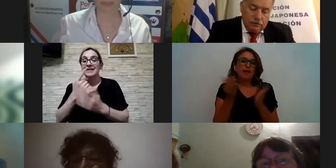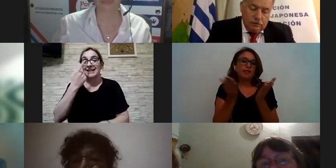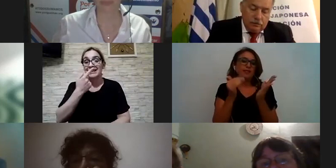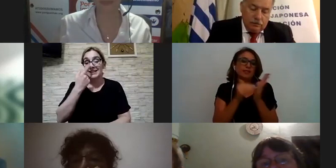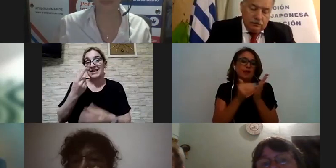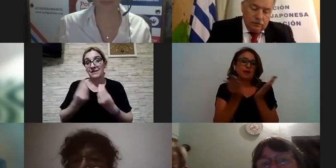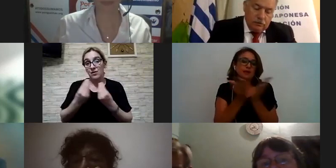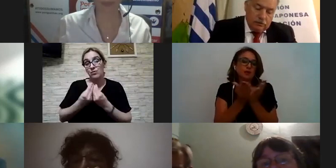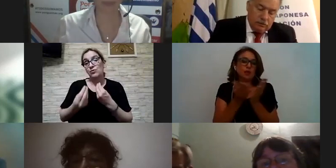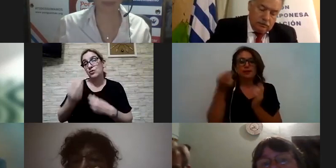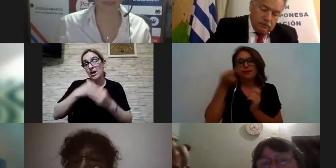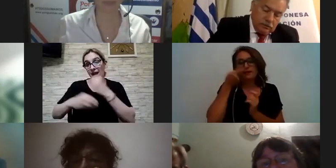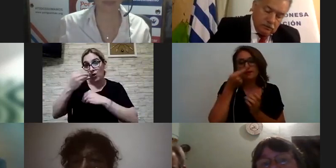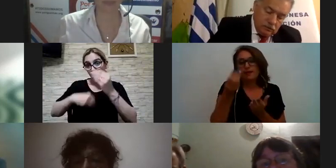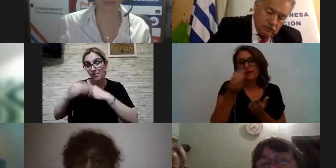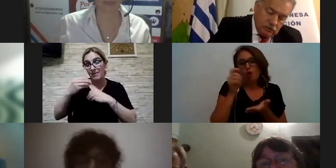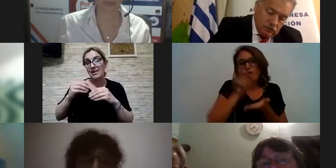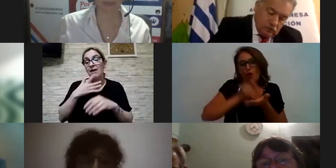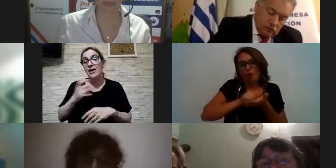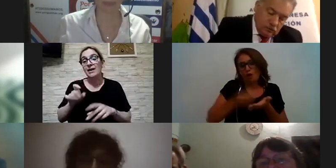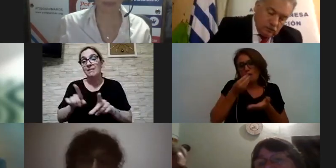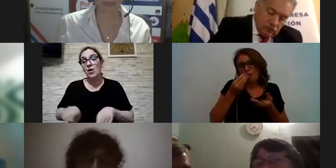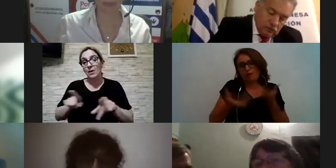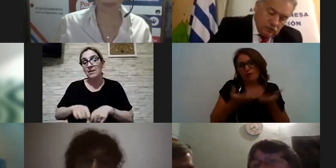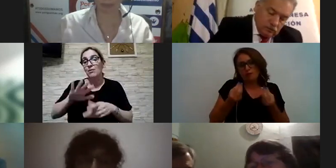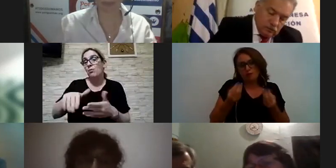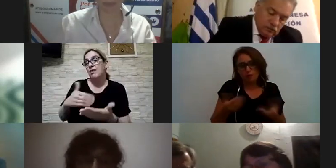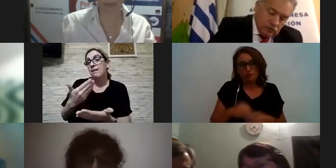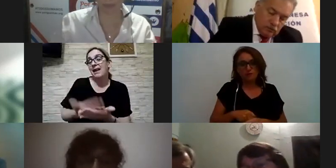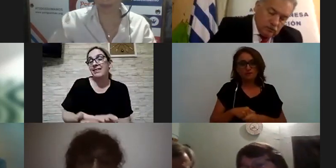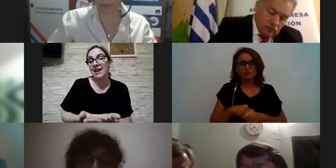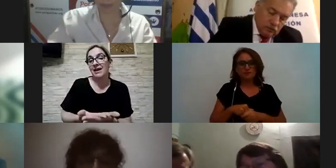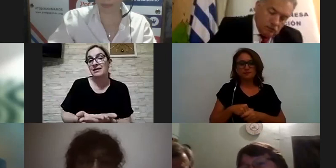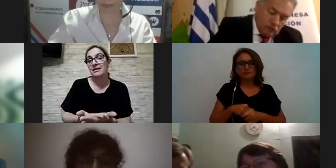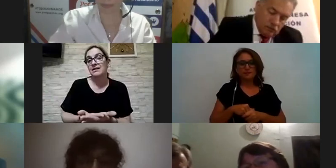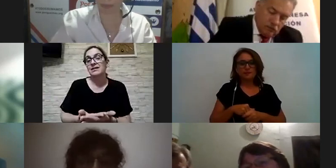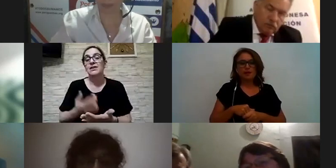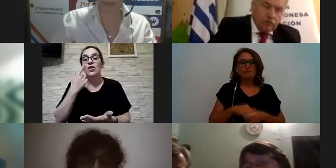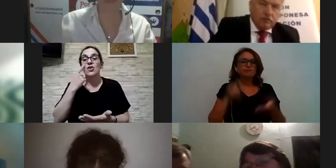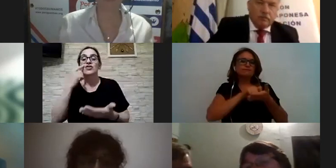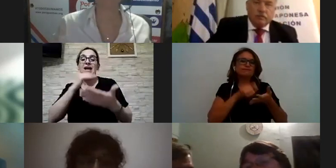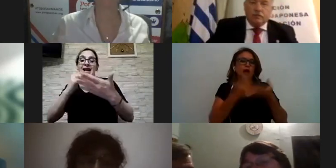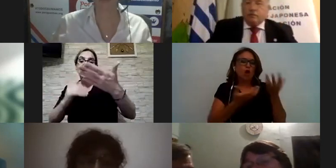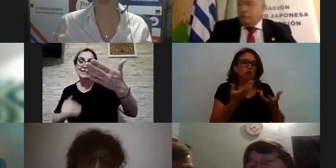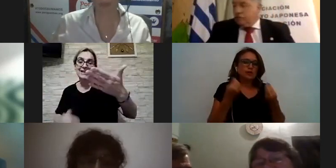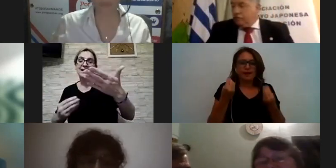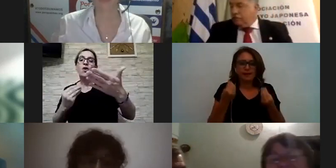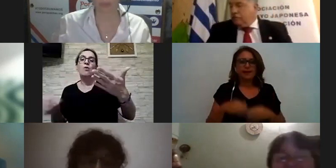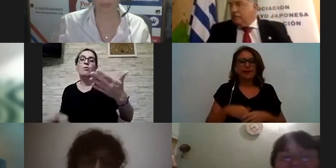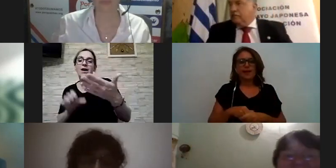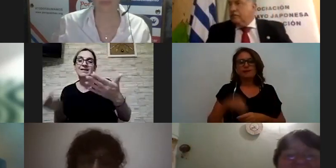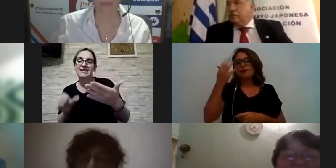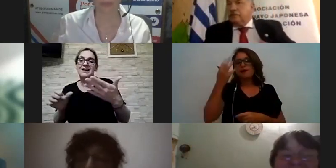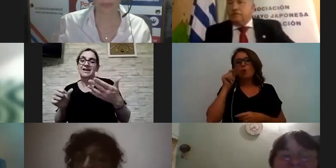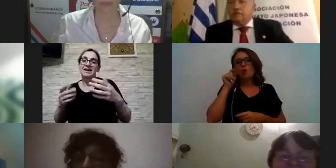economía en la comida por ejemplo siguiendo este ejemplo que se puede plantear bueno que recetas que se quieren hacer que actividades